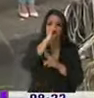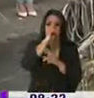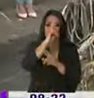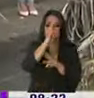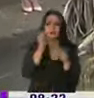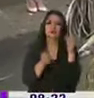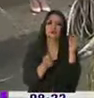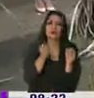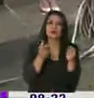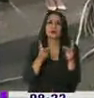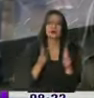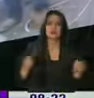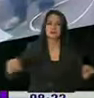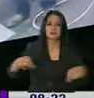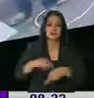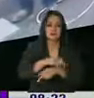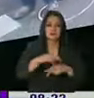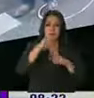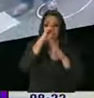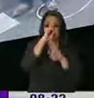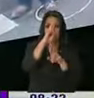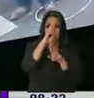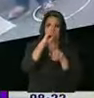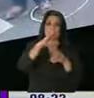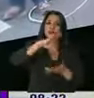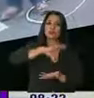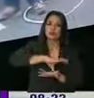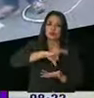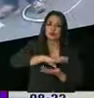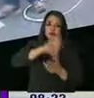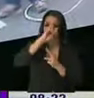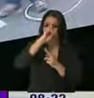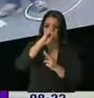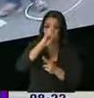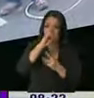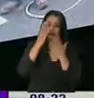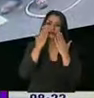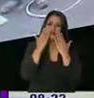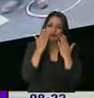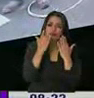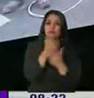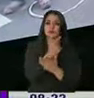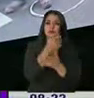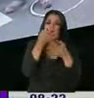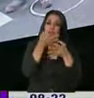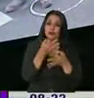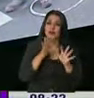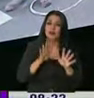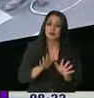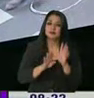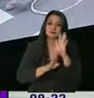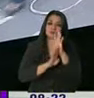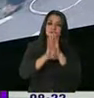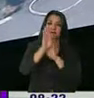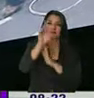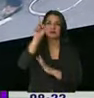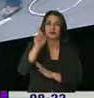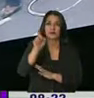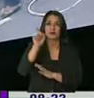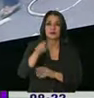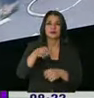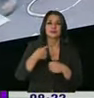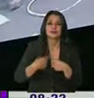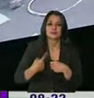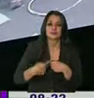conductores como peatones, hacer de esta una ciudad tolerante, respetuosa, justa, es parte del progreso que necesitamos aquí.